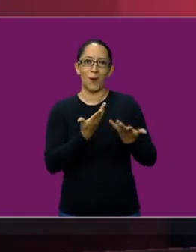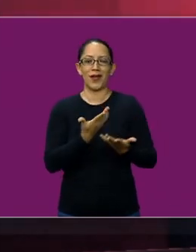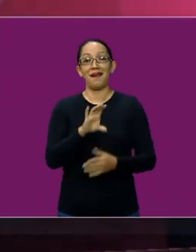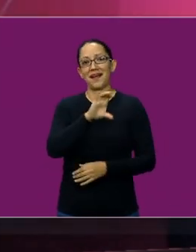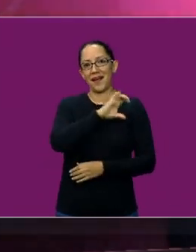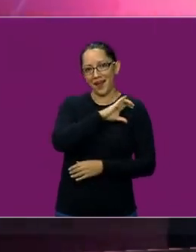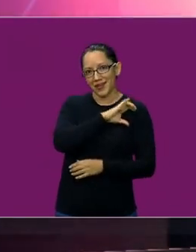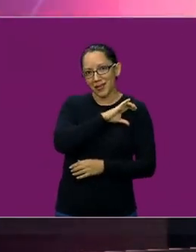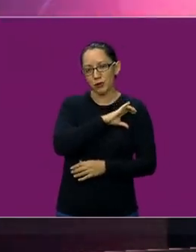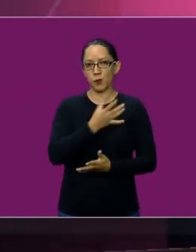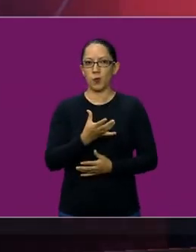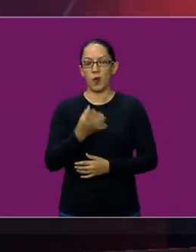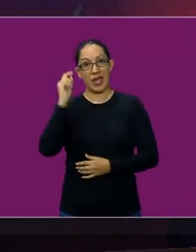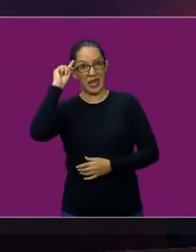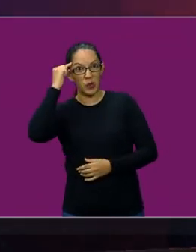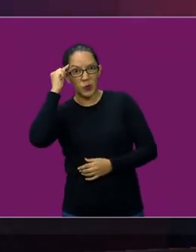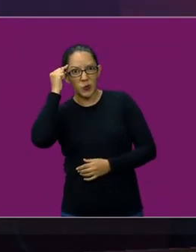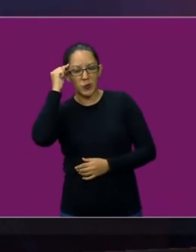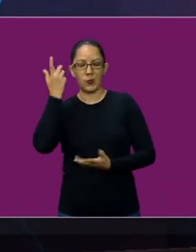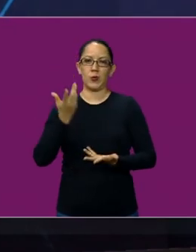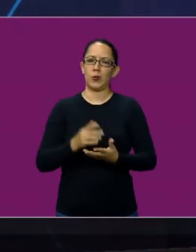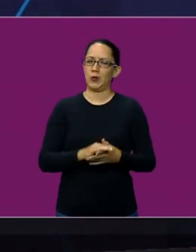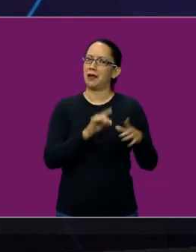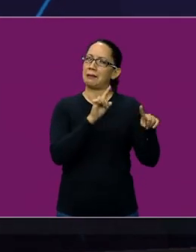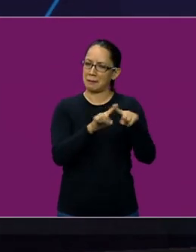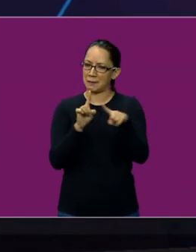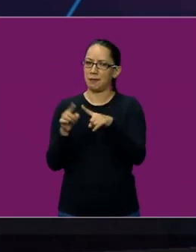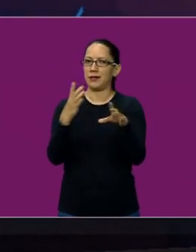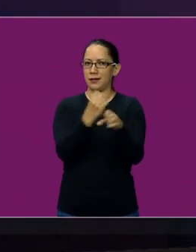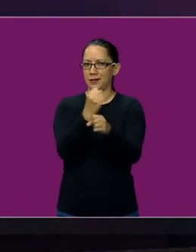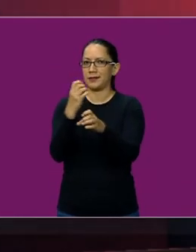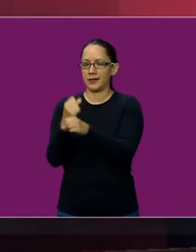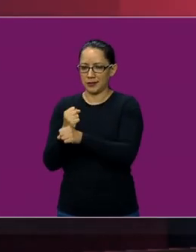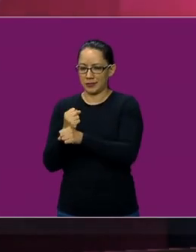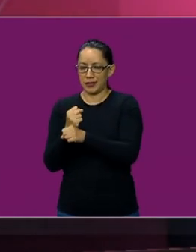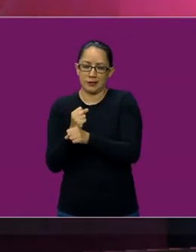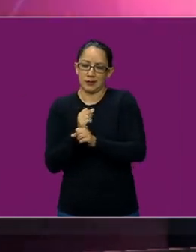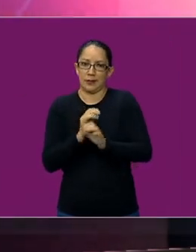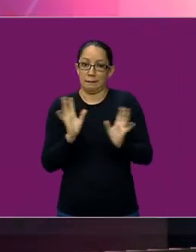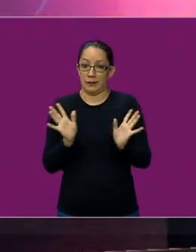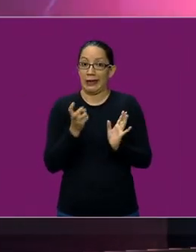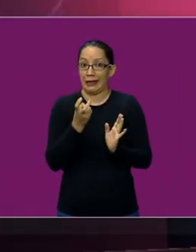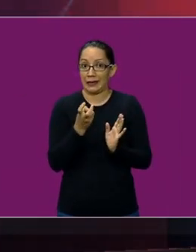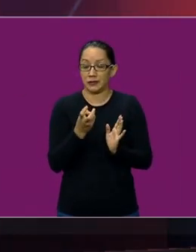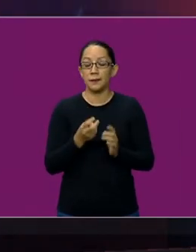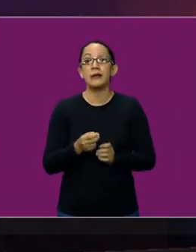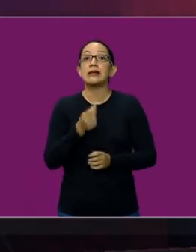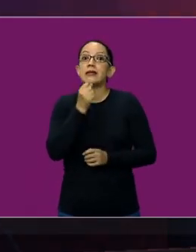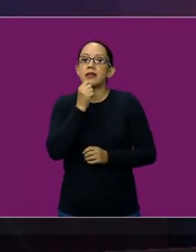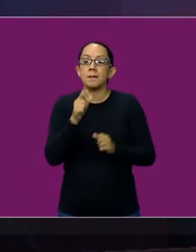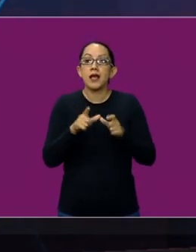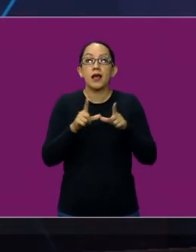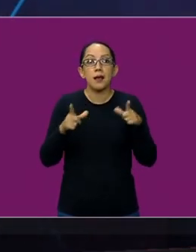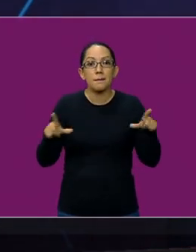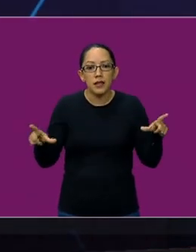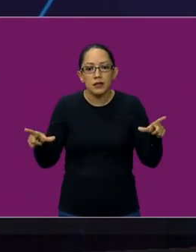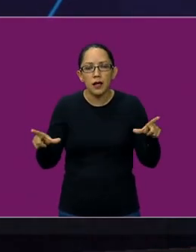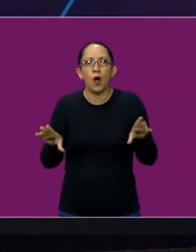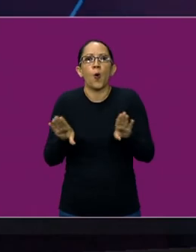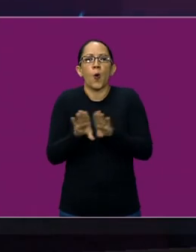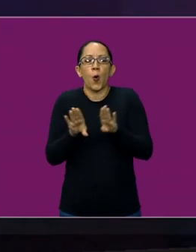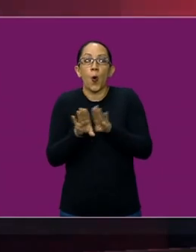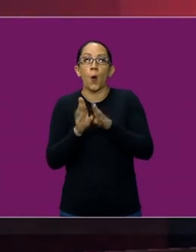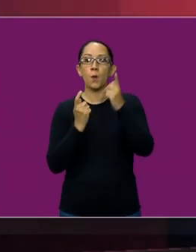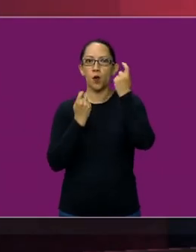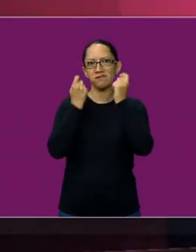¿no? Enojo. Diferentes cosas. Con un ideograma. Y la gramática son las expresiones.